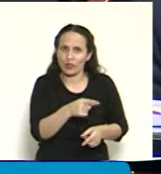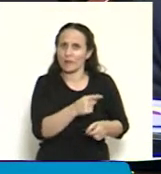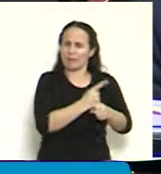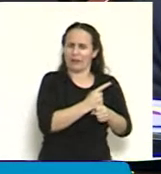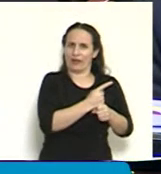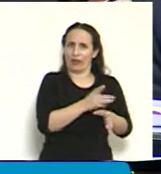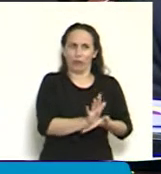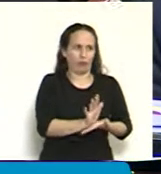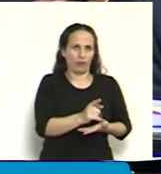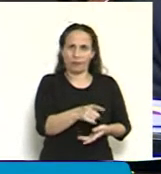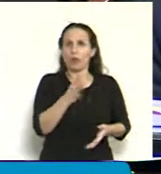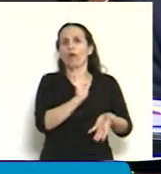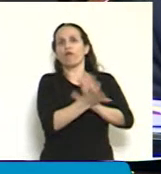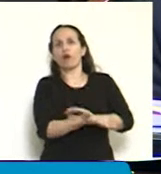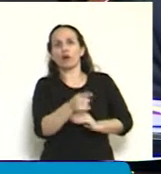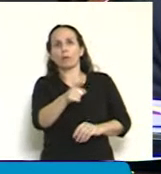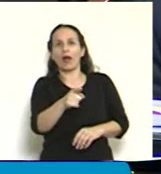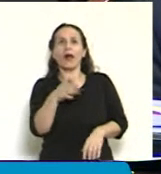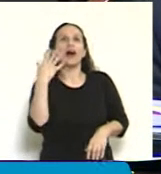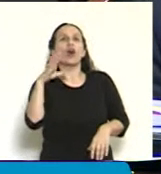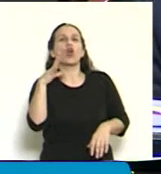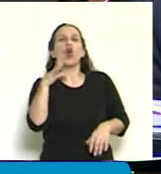adelantado, Cristóbal Colón le empujaba el auto.